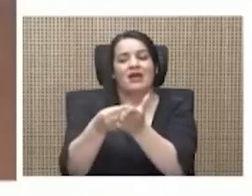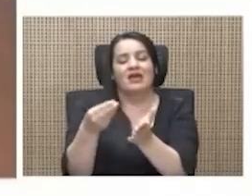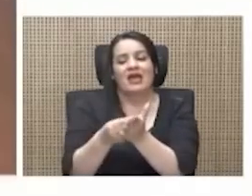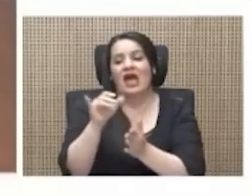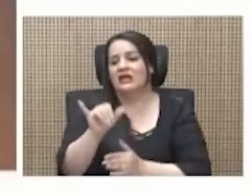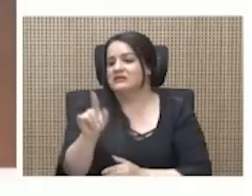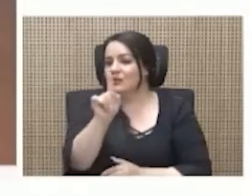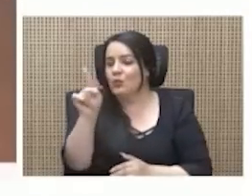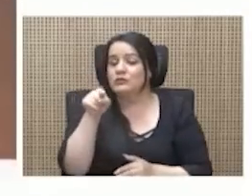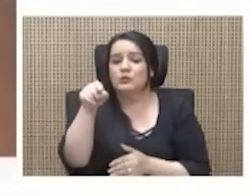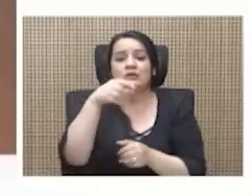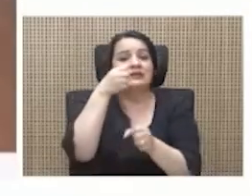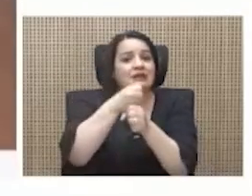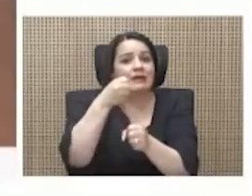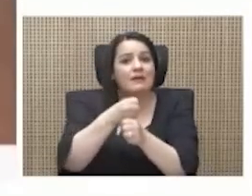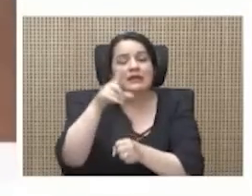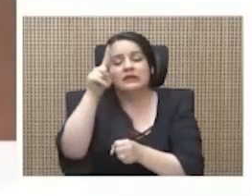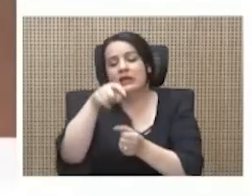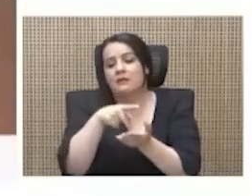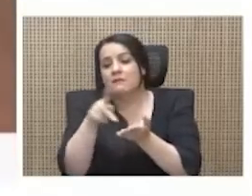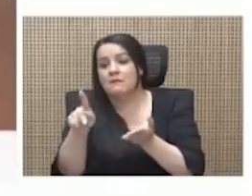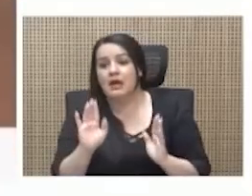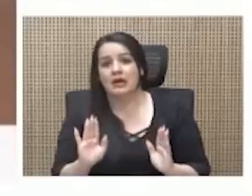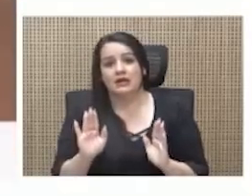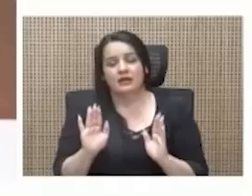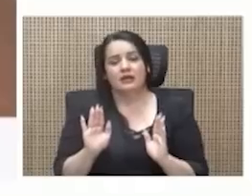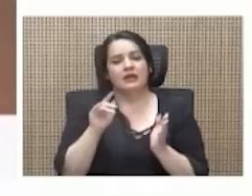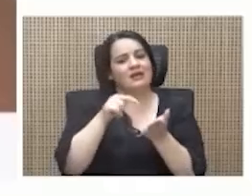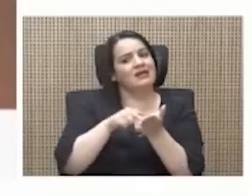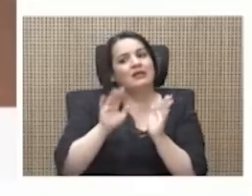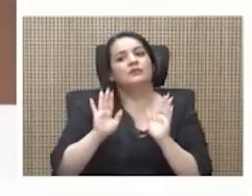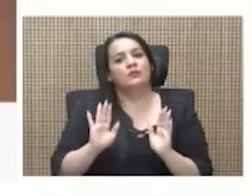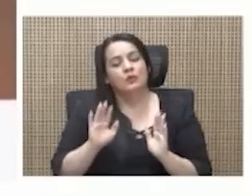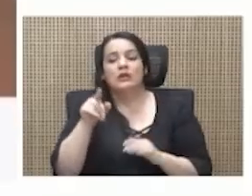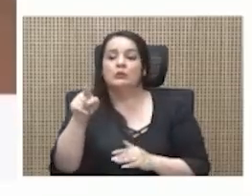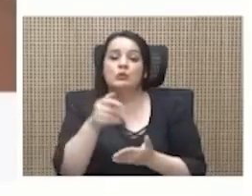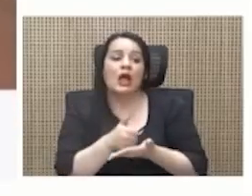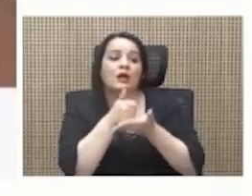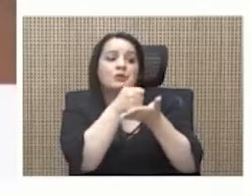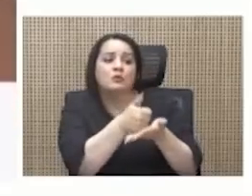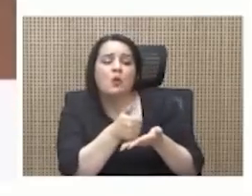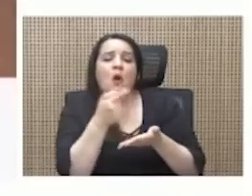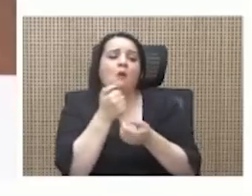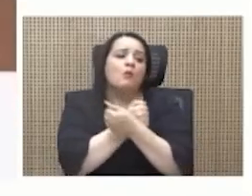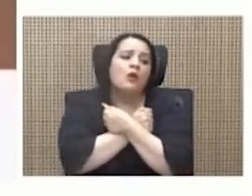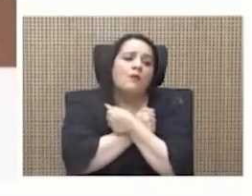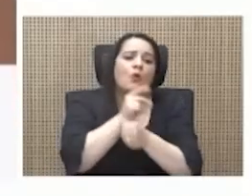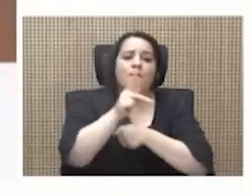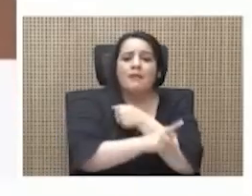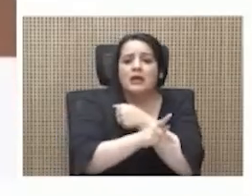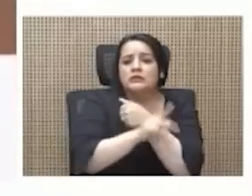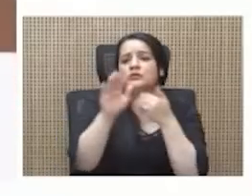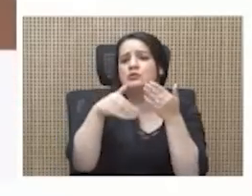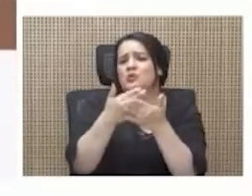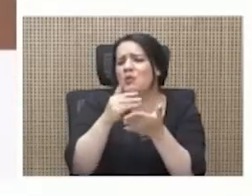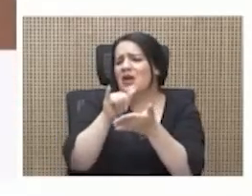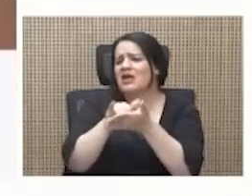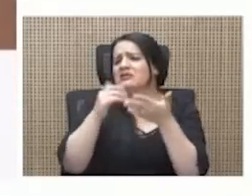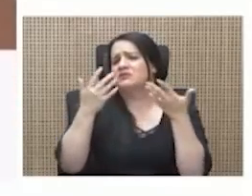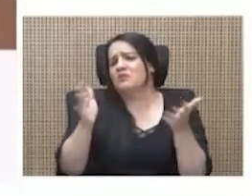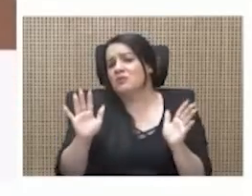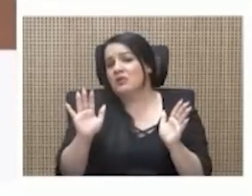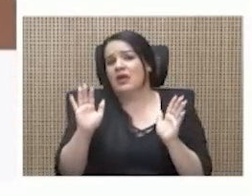si vos trabajas, a vos te tienen que pagar, madre. Eso de que vos ayudes por amor al país y que toda esta mierda coma mierda.